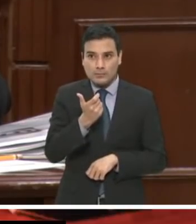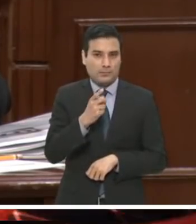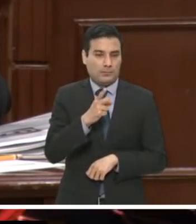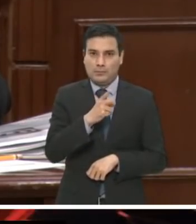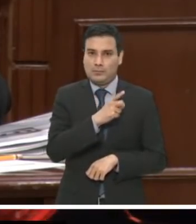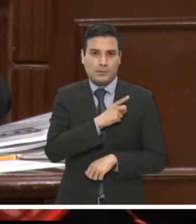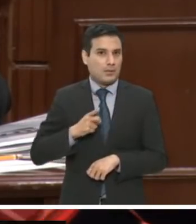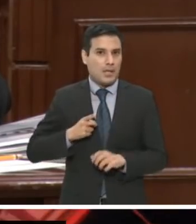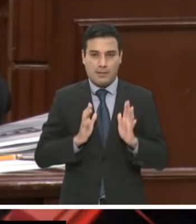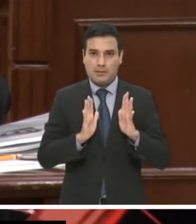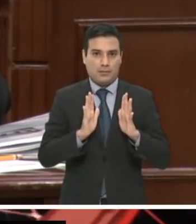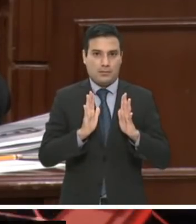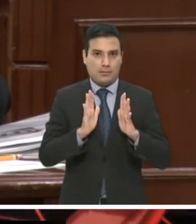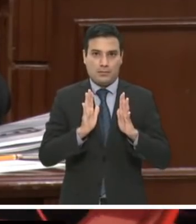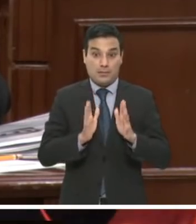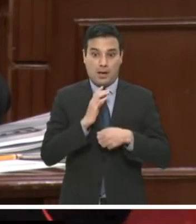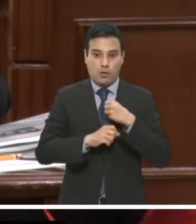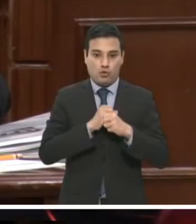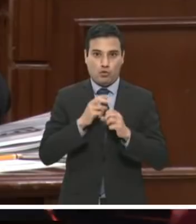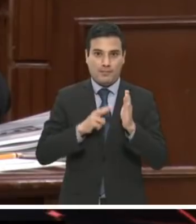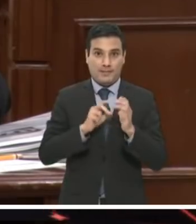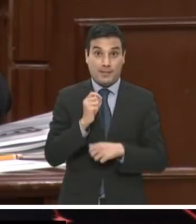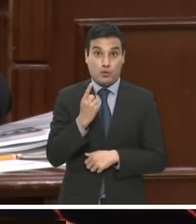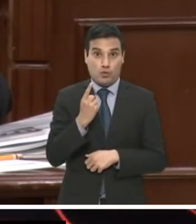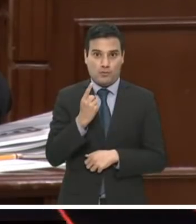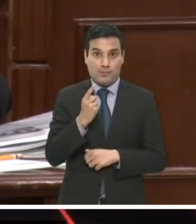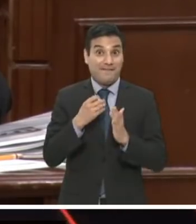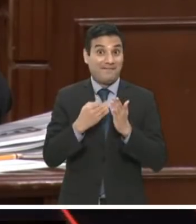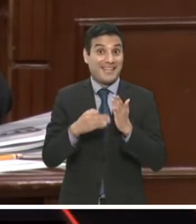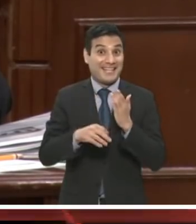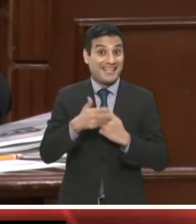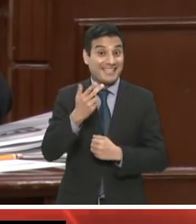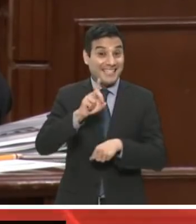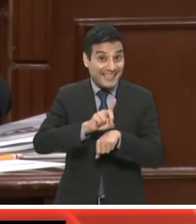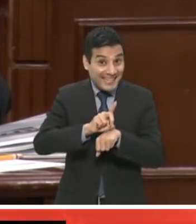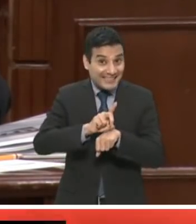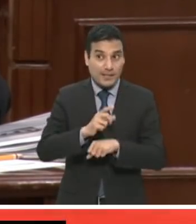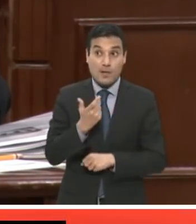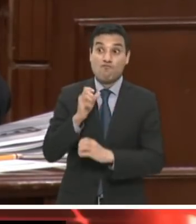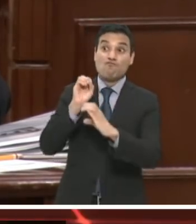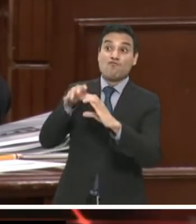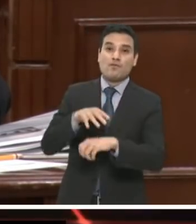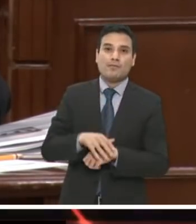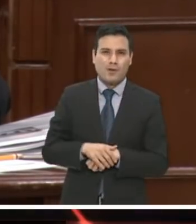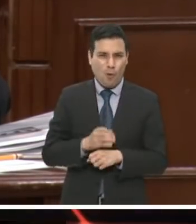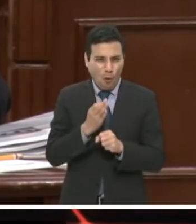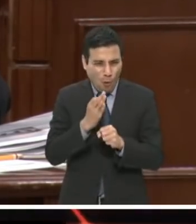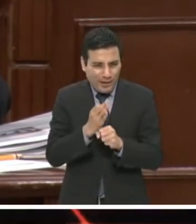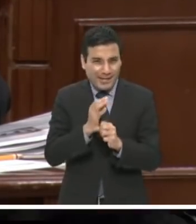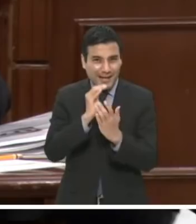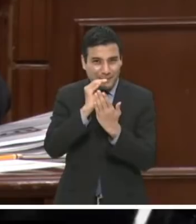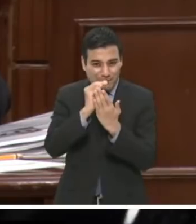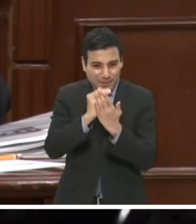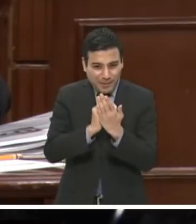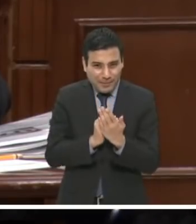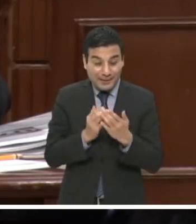ejercicio fiscal actual, es decir, quedan 13 días, hoy pretender cambiar unos lineamientos al cuarto